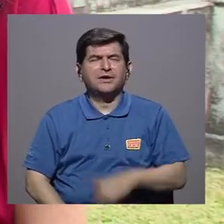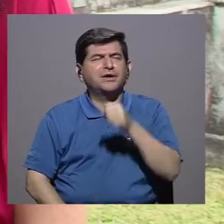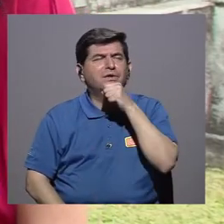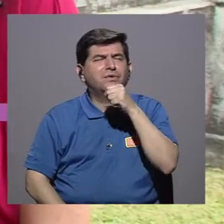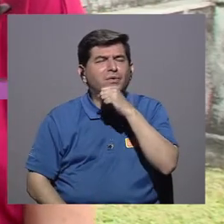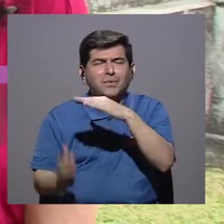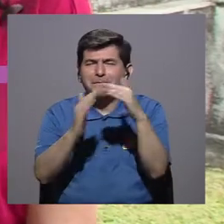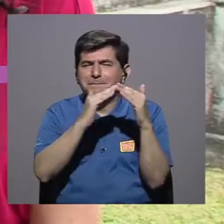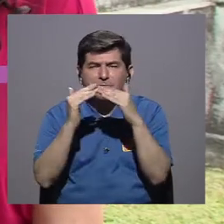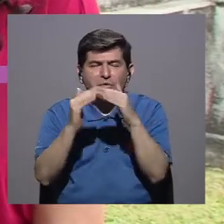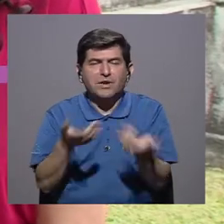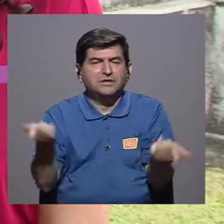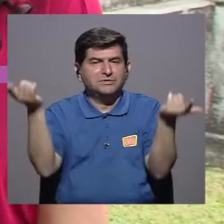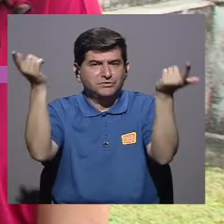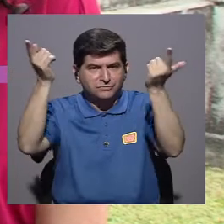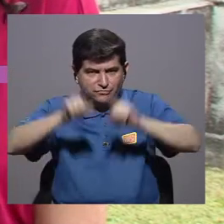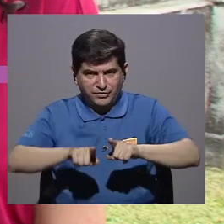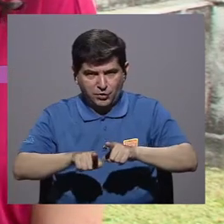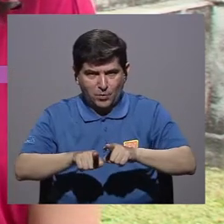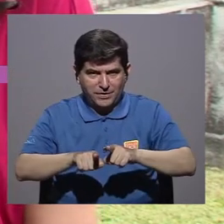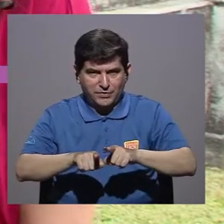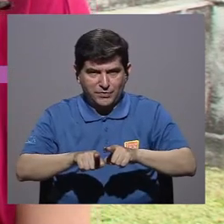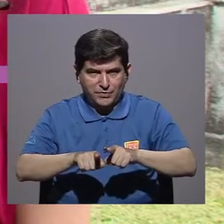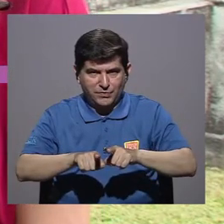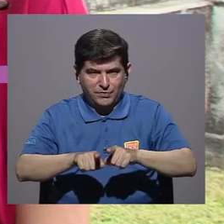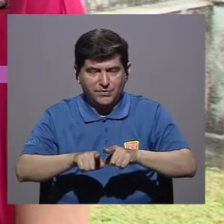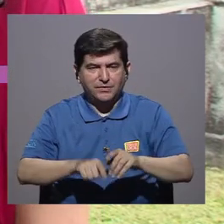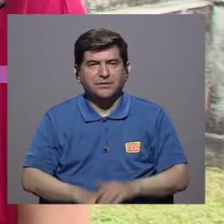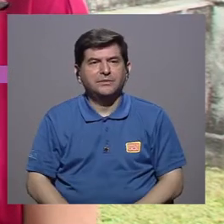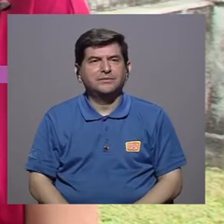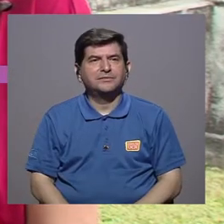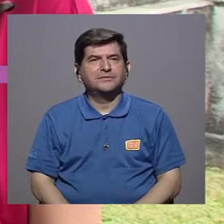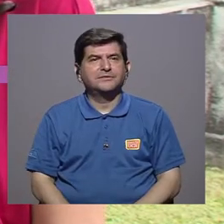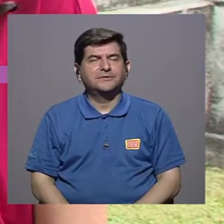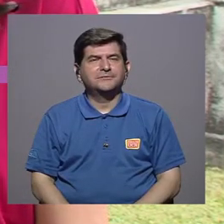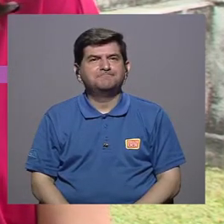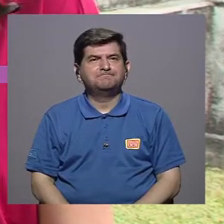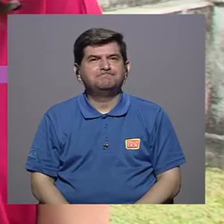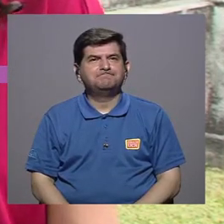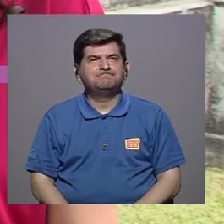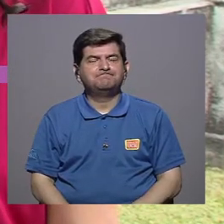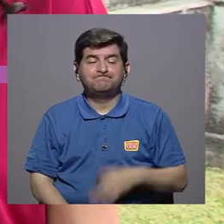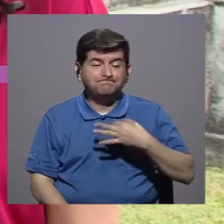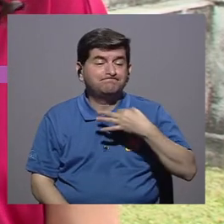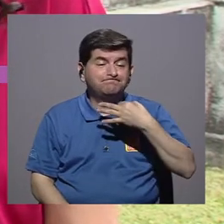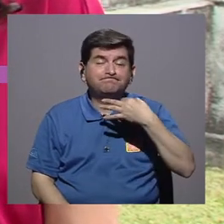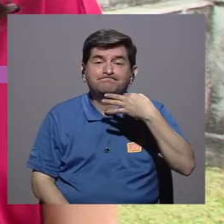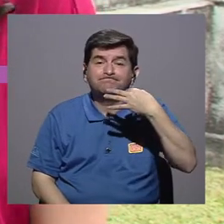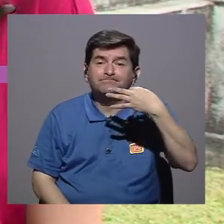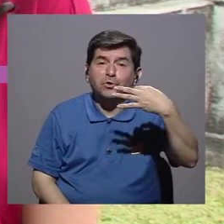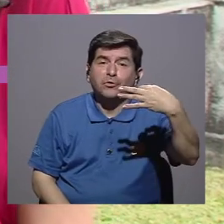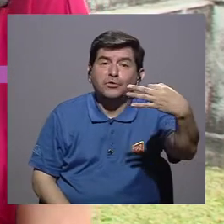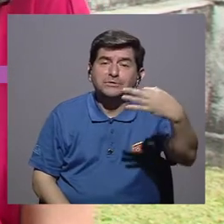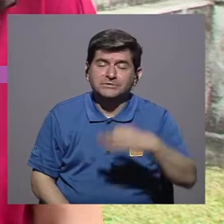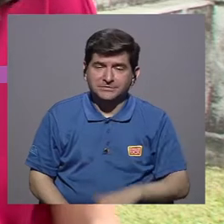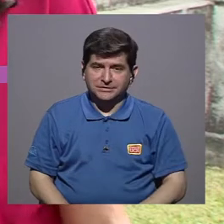envejecimiento poblacional es un fenómeno muy del día a día de